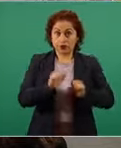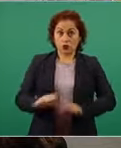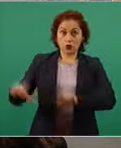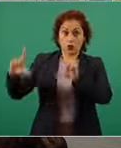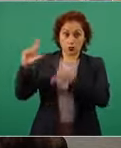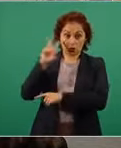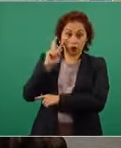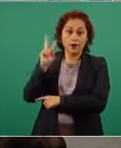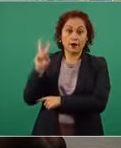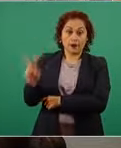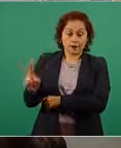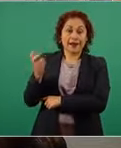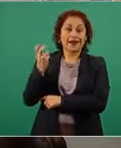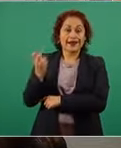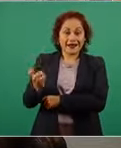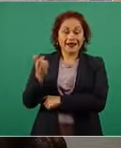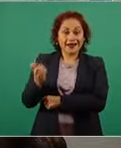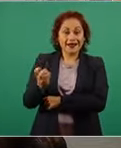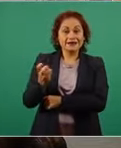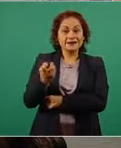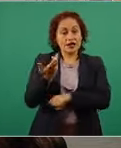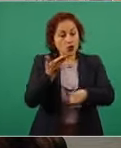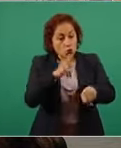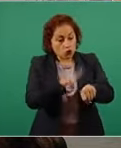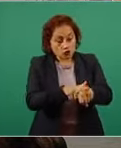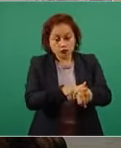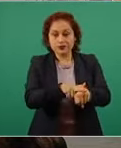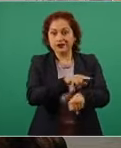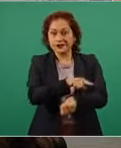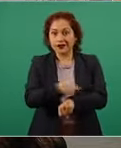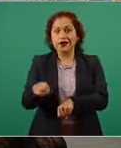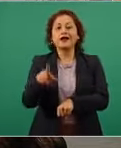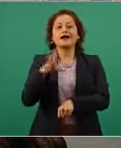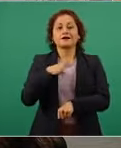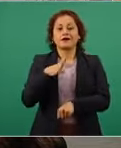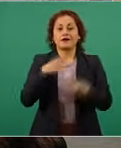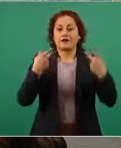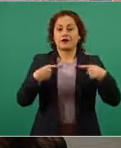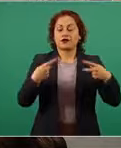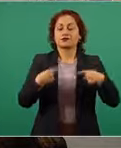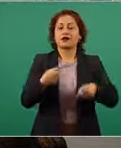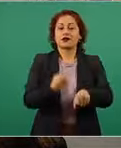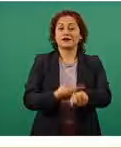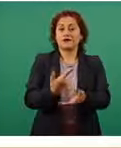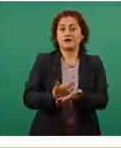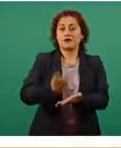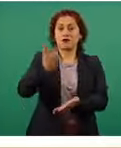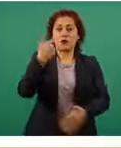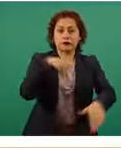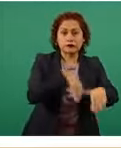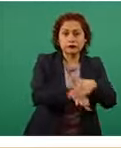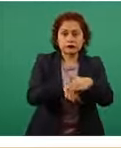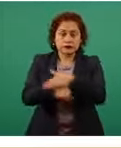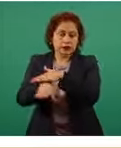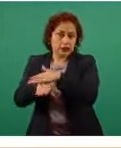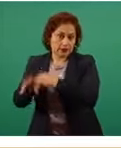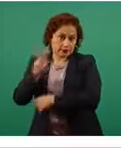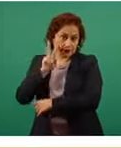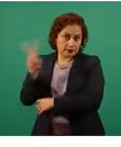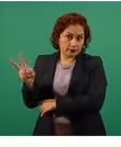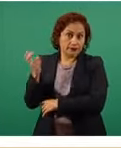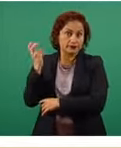lo que corresponde a aquellas camas que albergan a pacientes más críticos que recurren, que requieren de